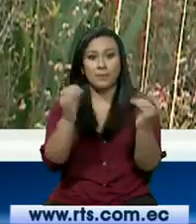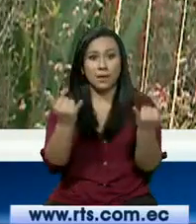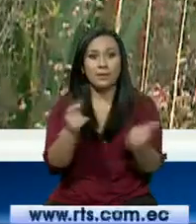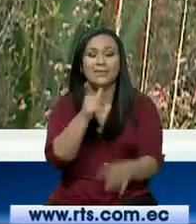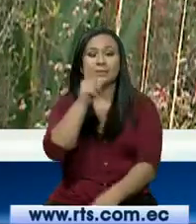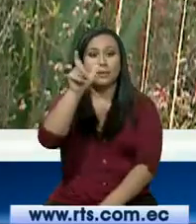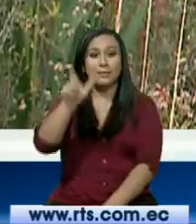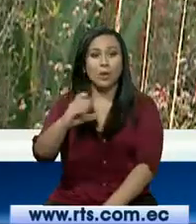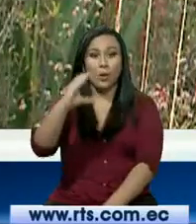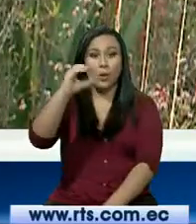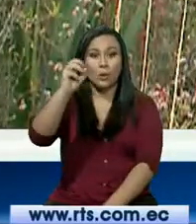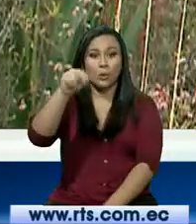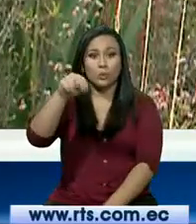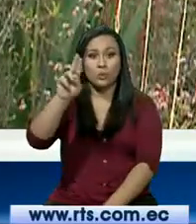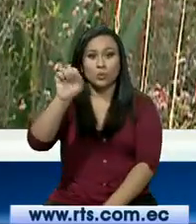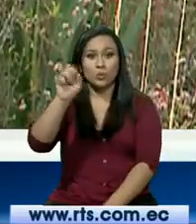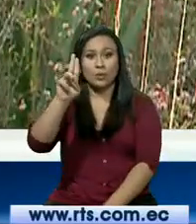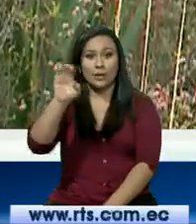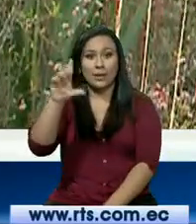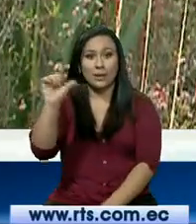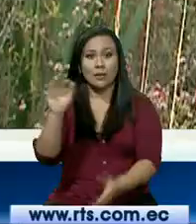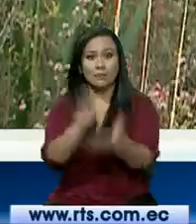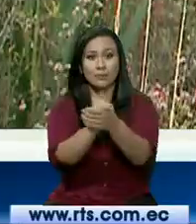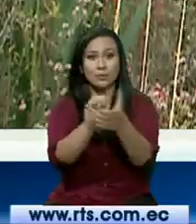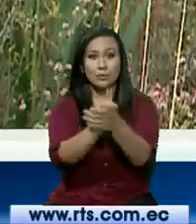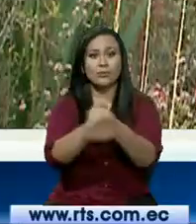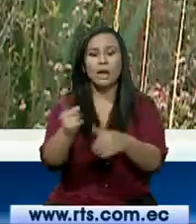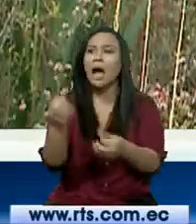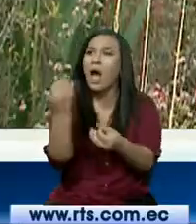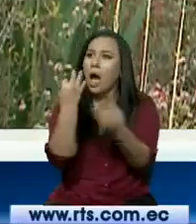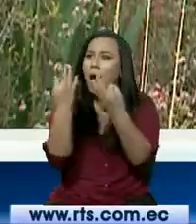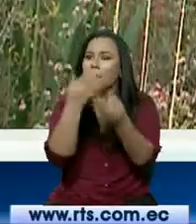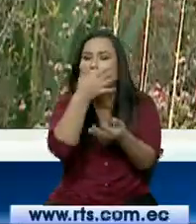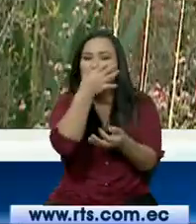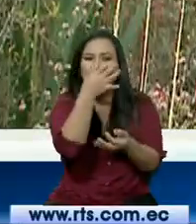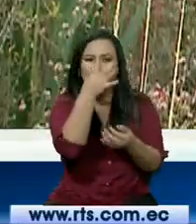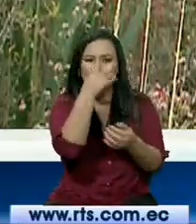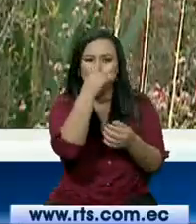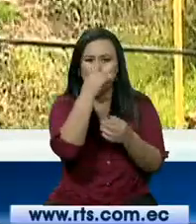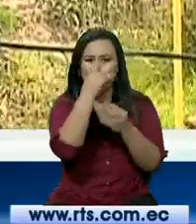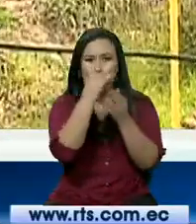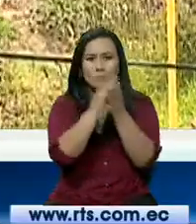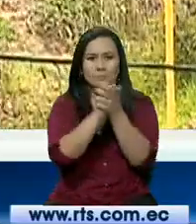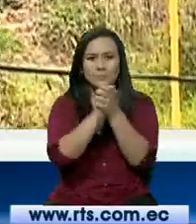Consuelo Pasto y su esposo nos cuentan de la producción agroecológica y los productos que utilizan.